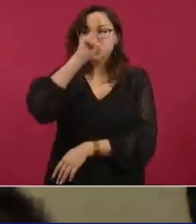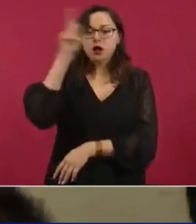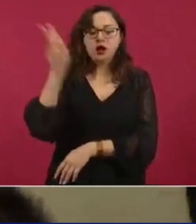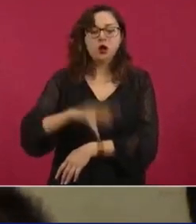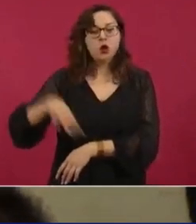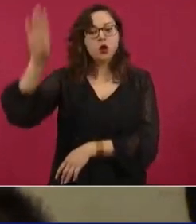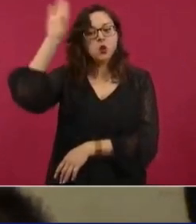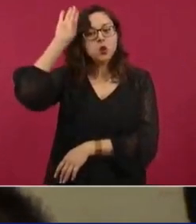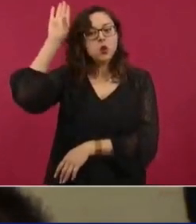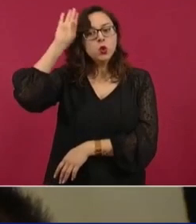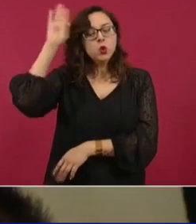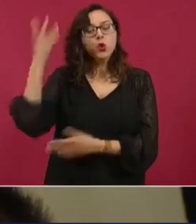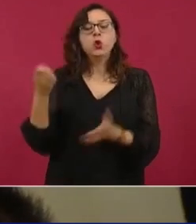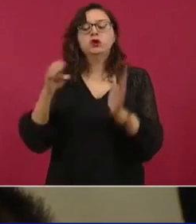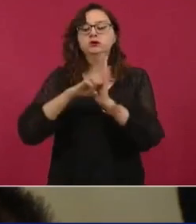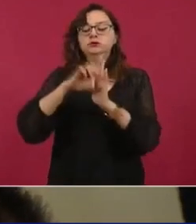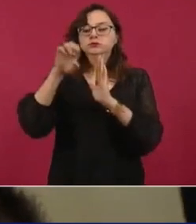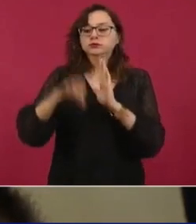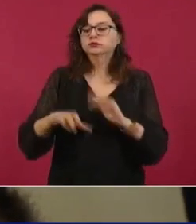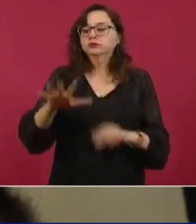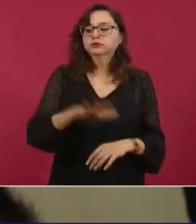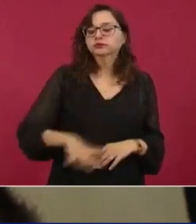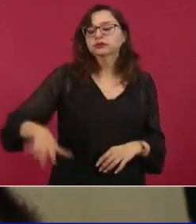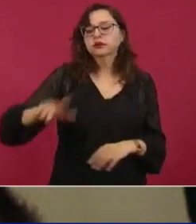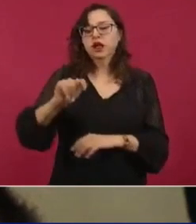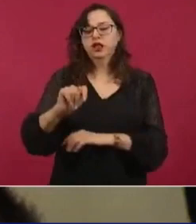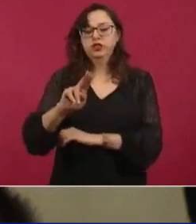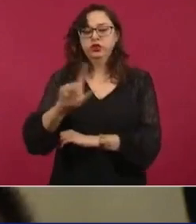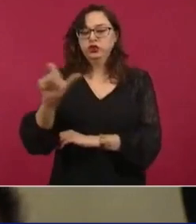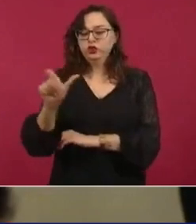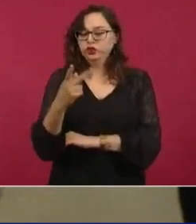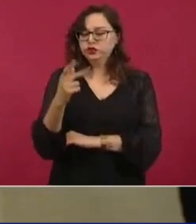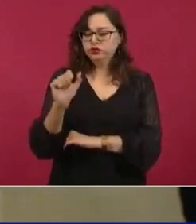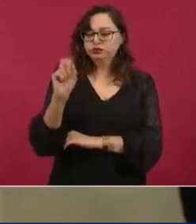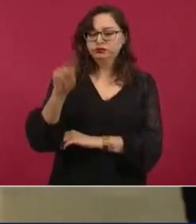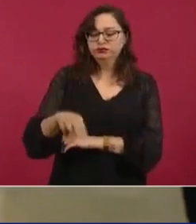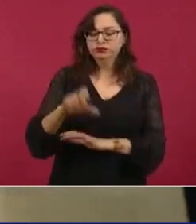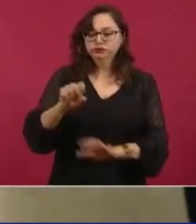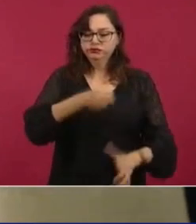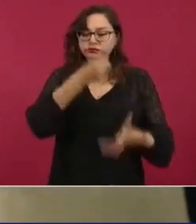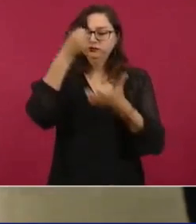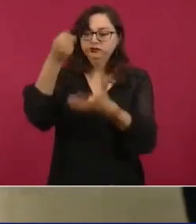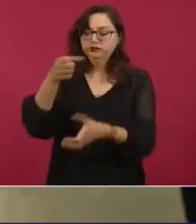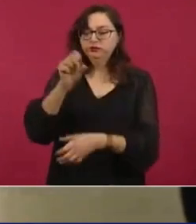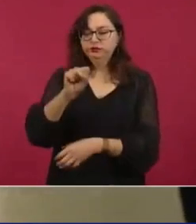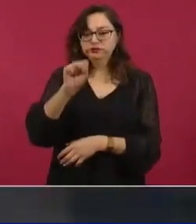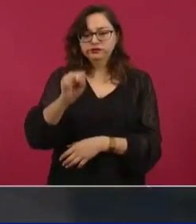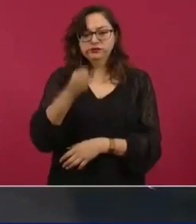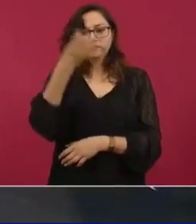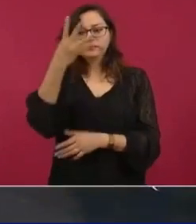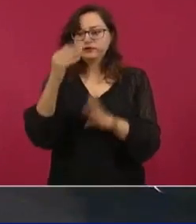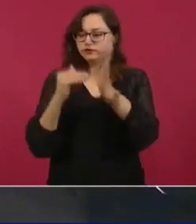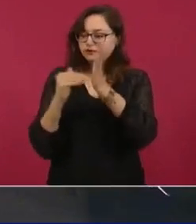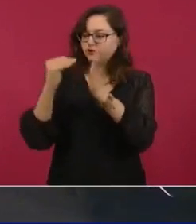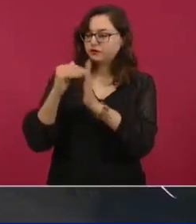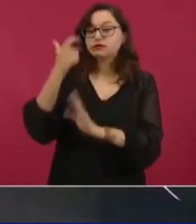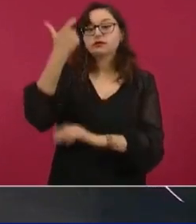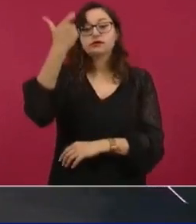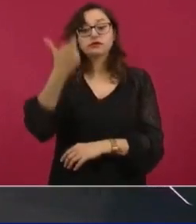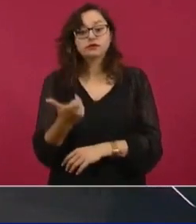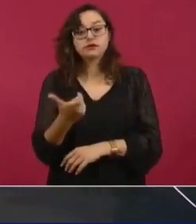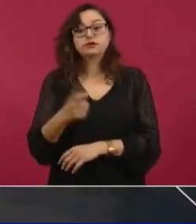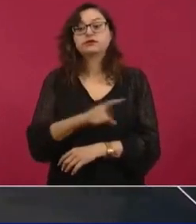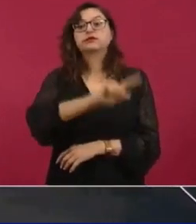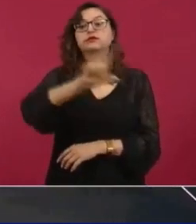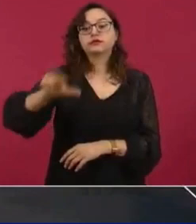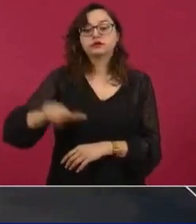Por ejemplo, Tuxpan. Se tuvo una inversión de 64 millones de pesos y a los